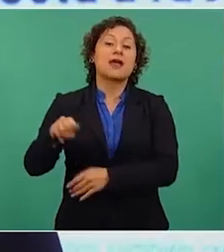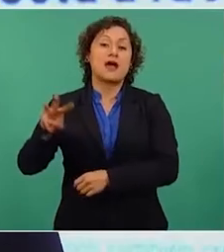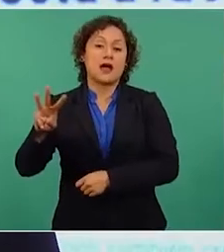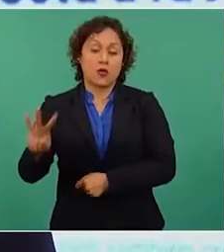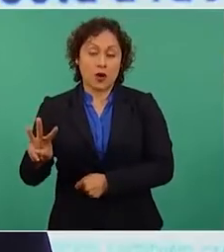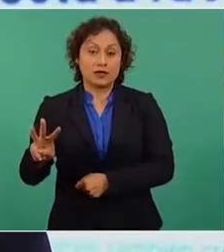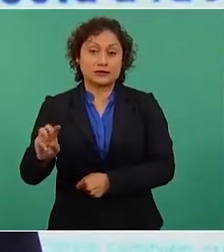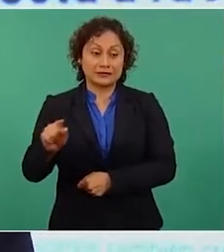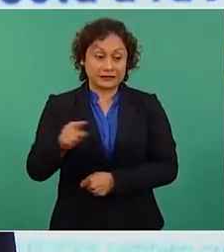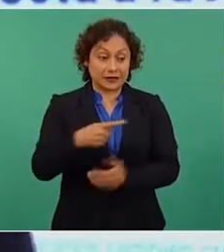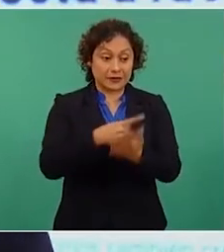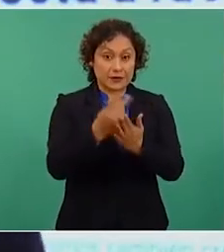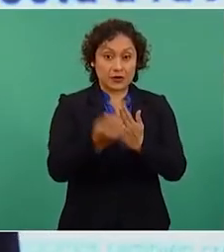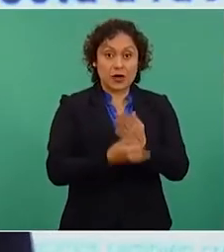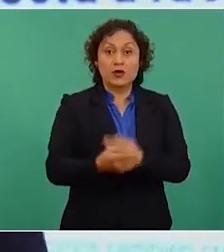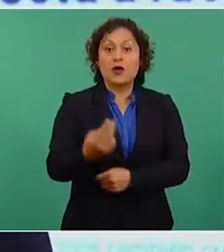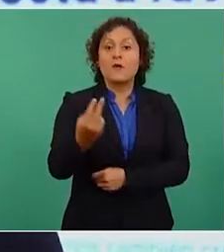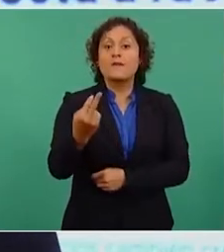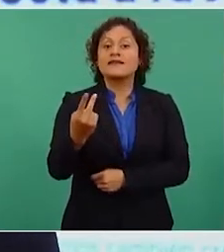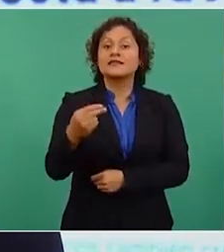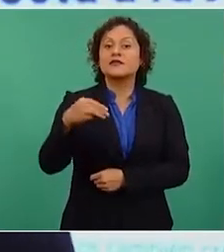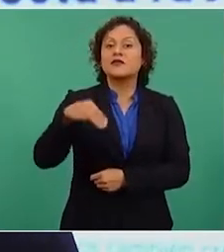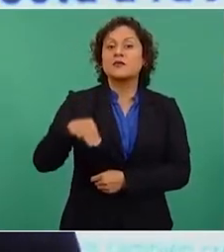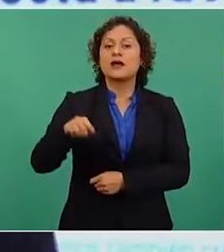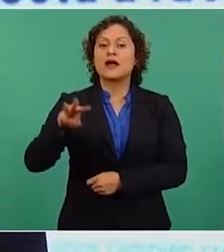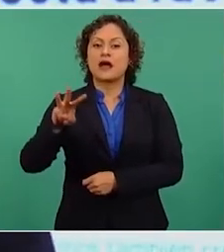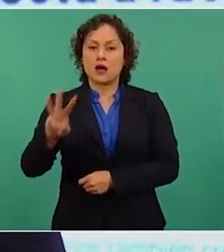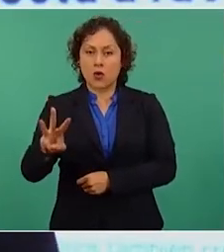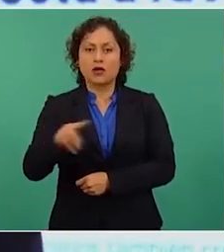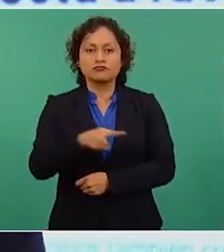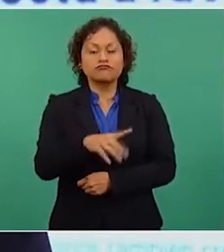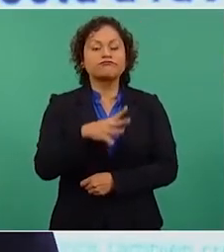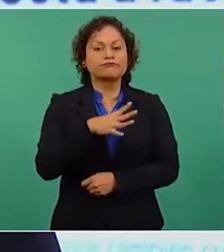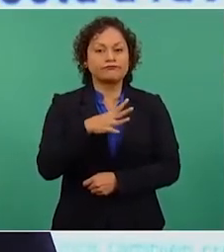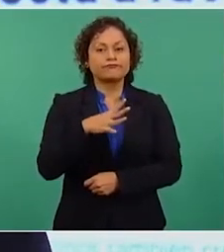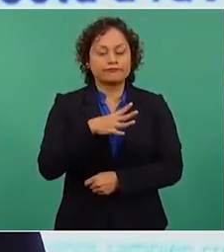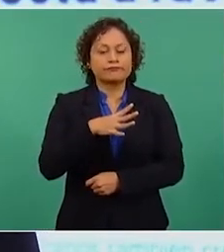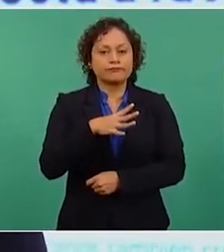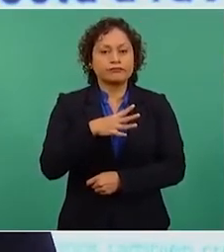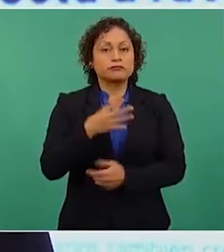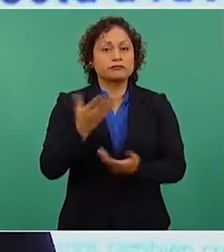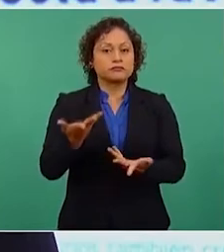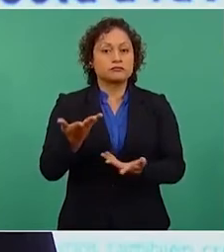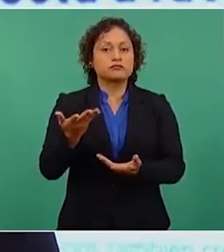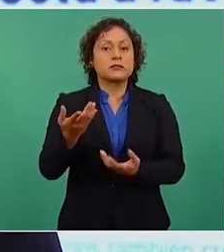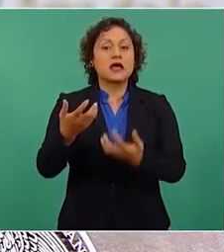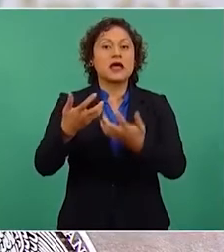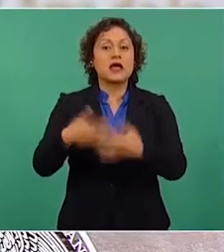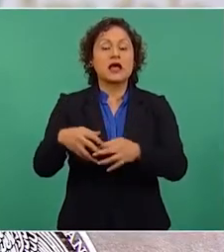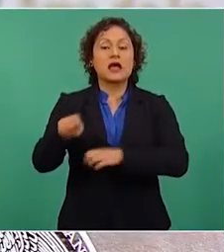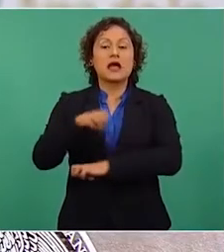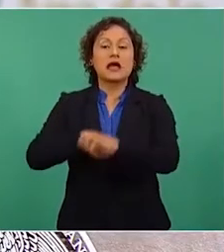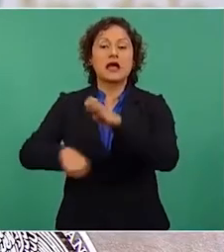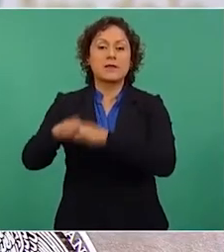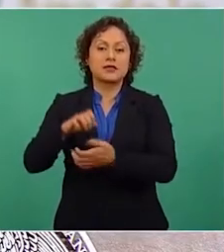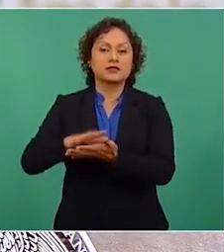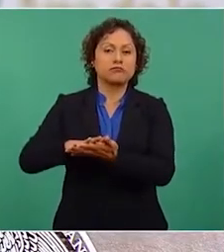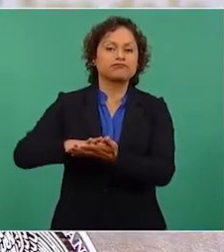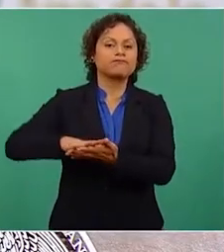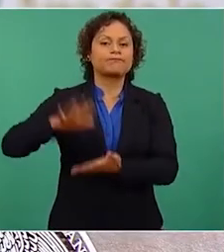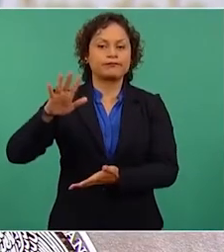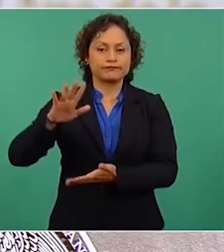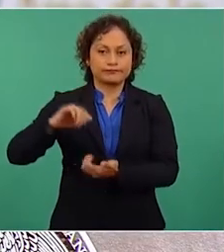de 25 mil, 25 megawatts y ampliar la capacidad de las hidroeléctricas en 264 megawatts.